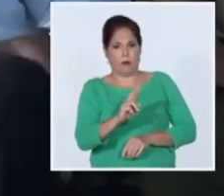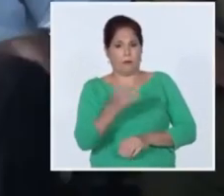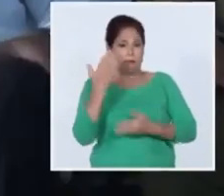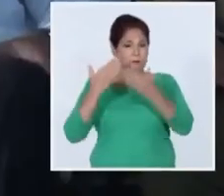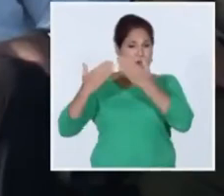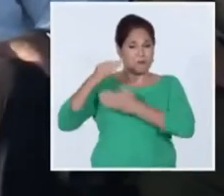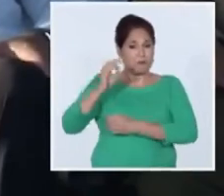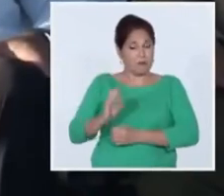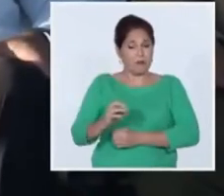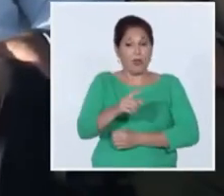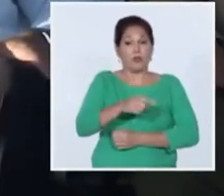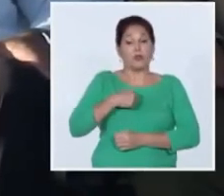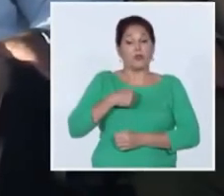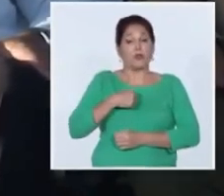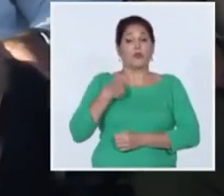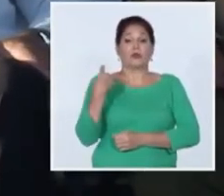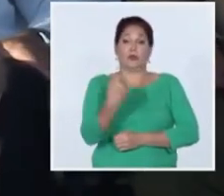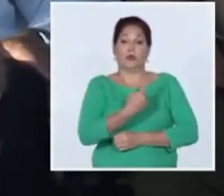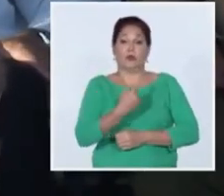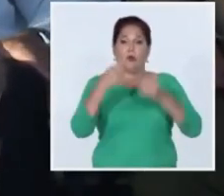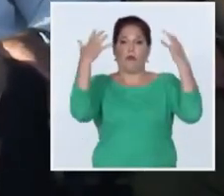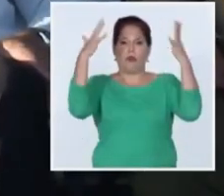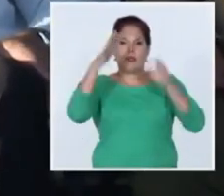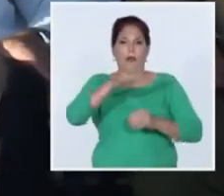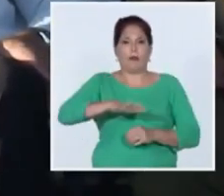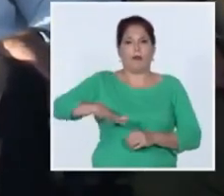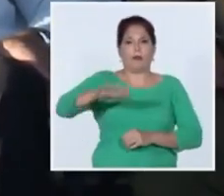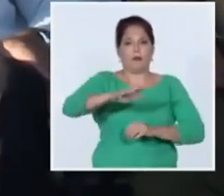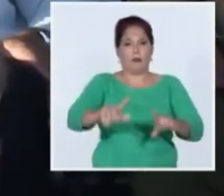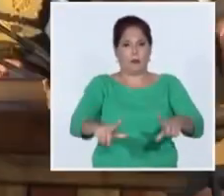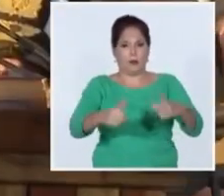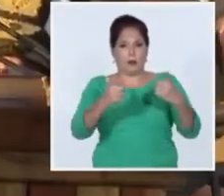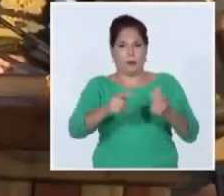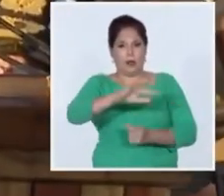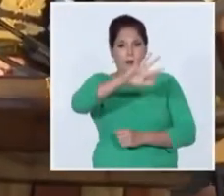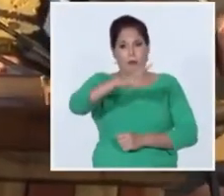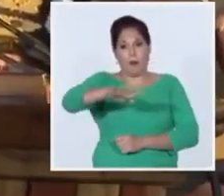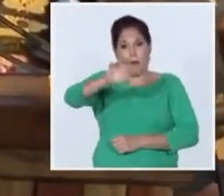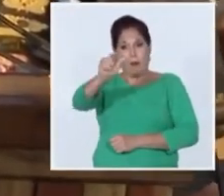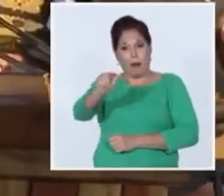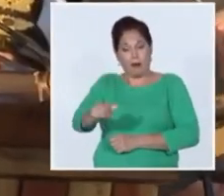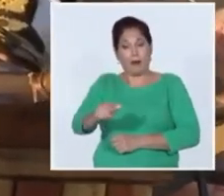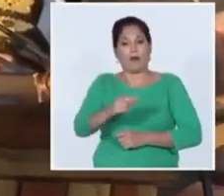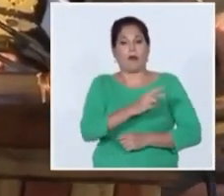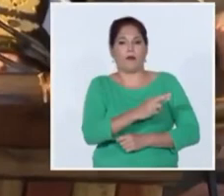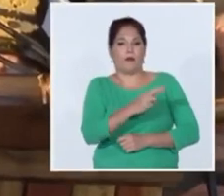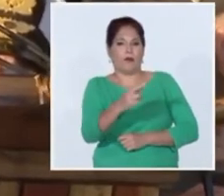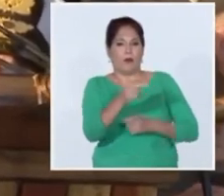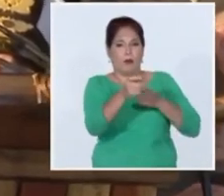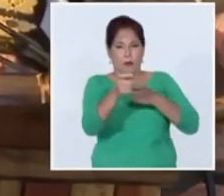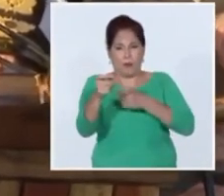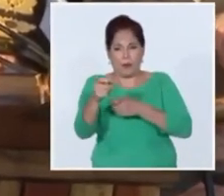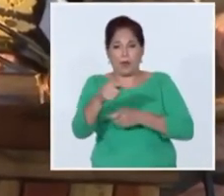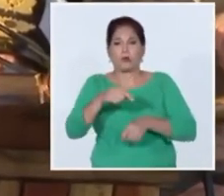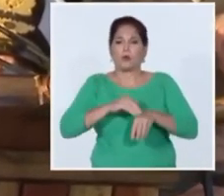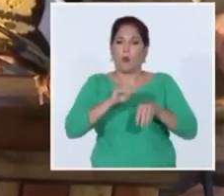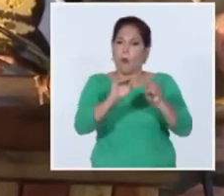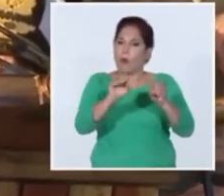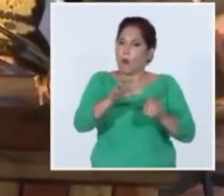felicitarlos en este nuevo aniversario los convoco a continuar haciendo realidad